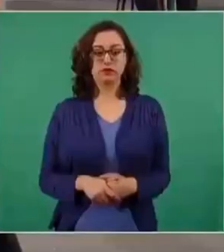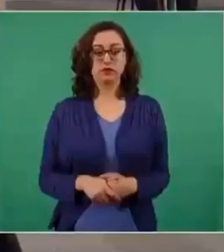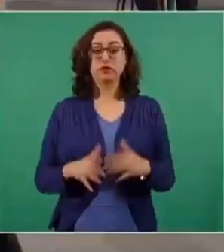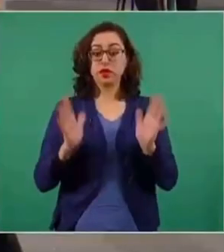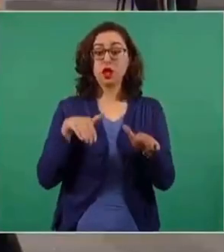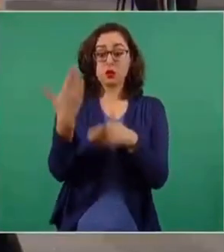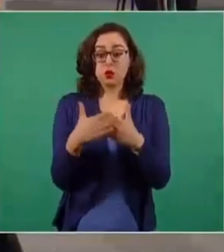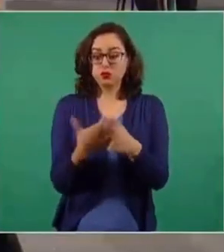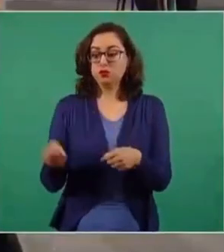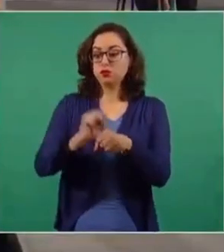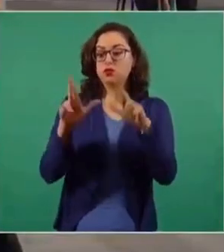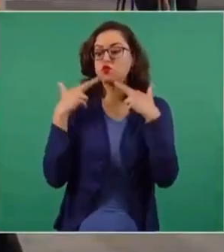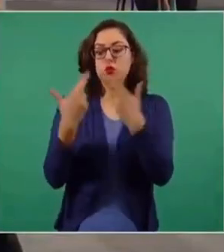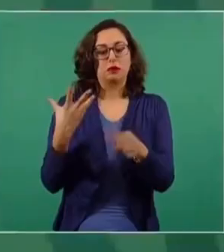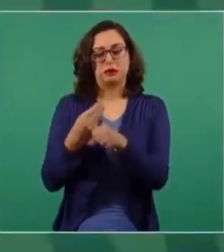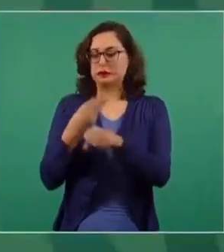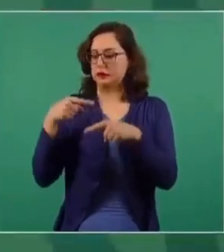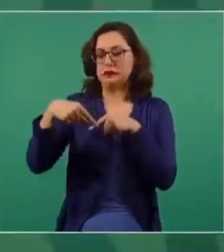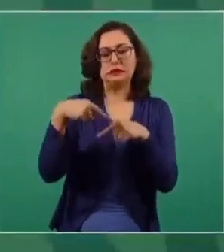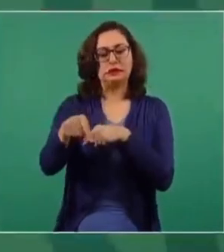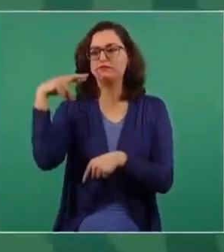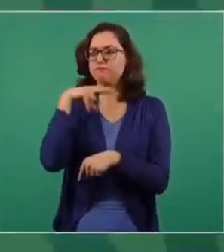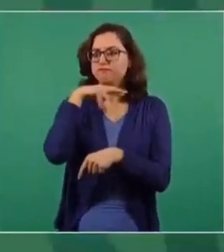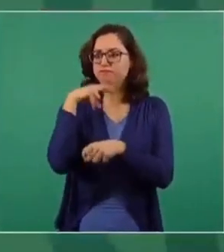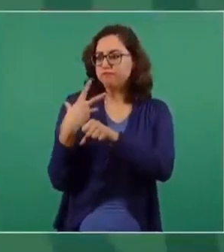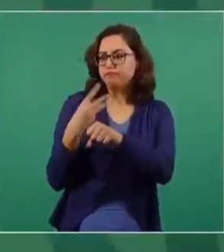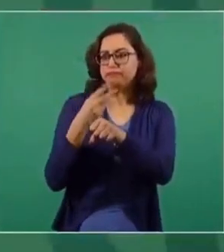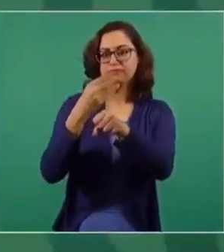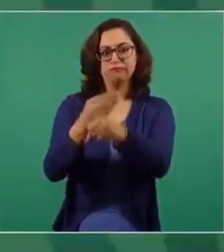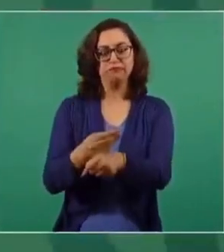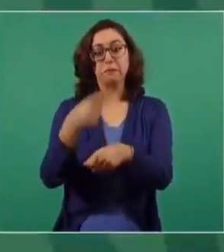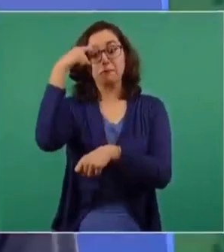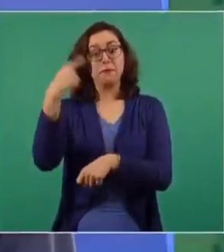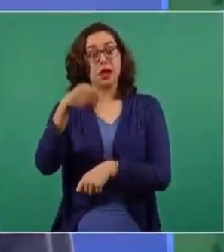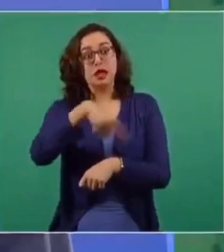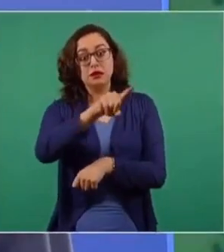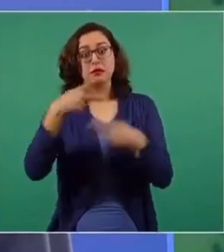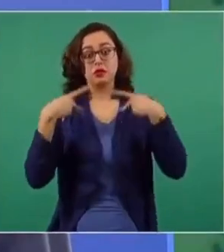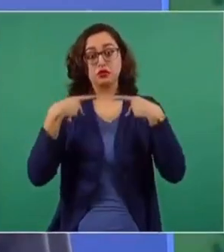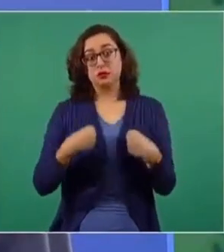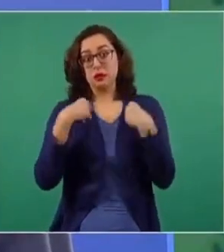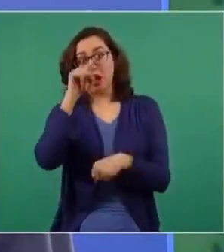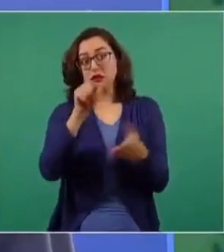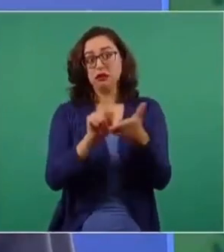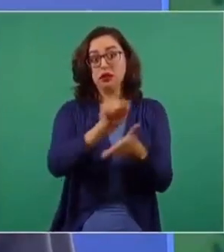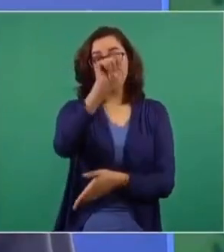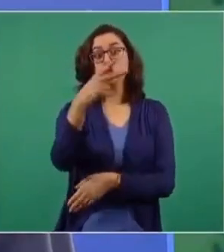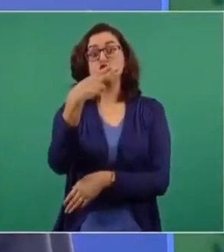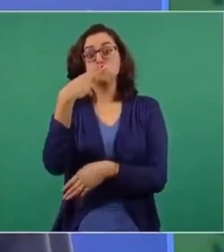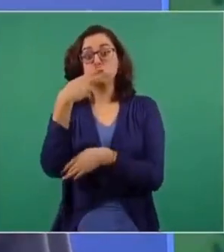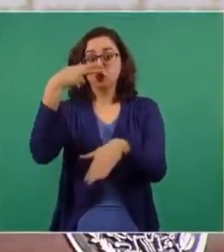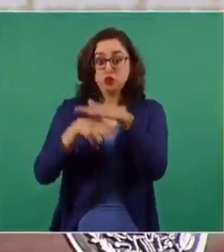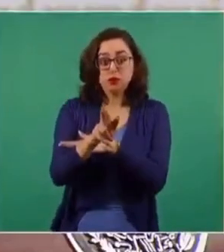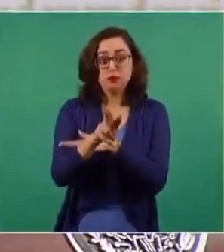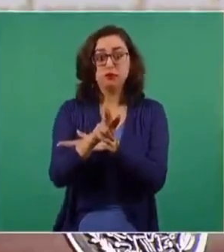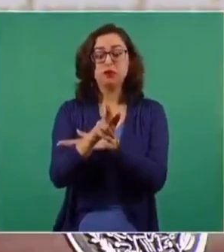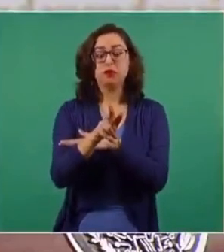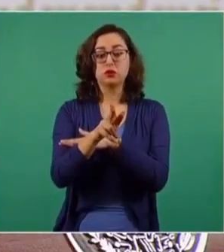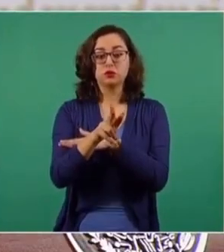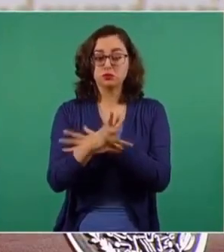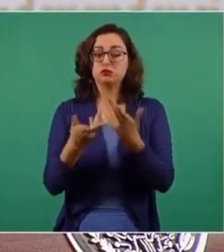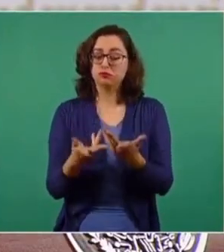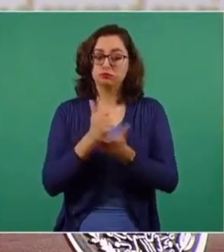reparar, resolver el problema para que todos los que usan este sistema de transporte se